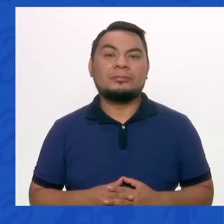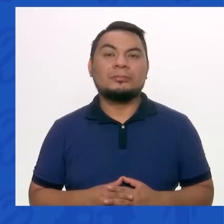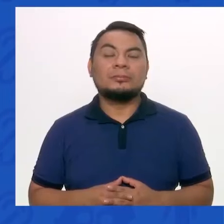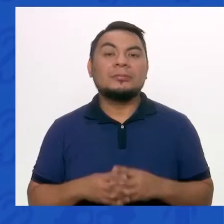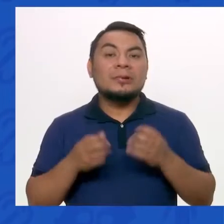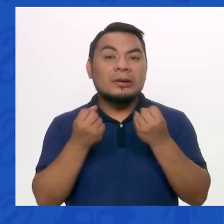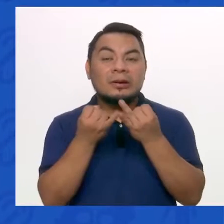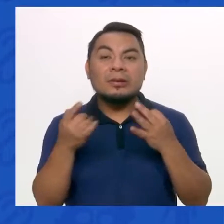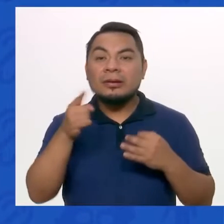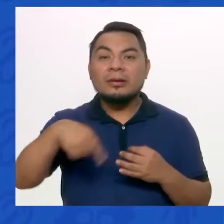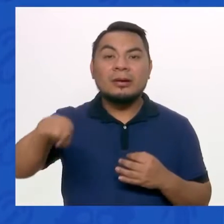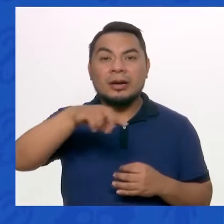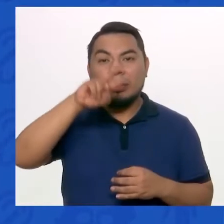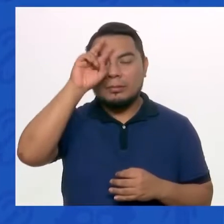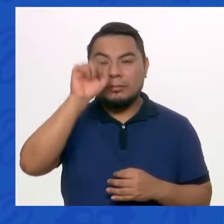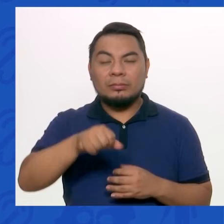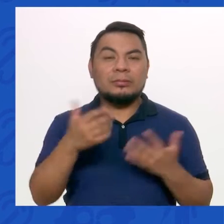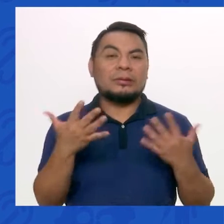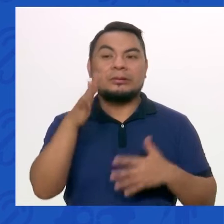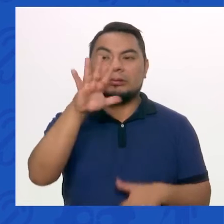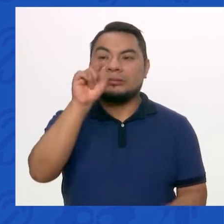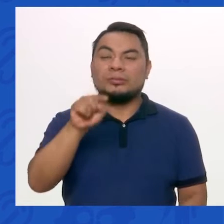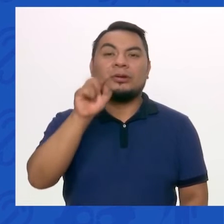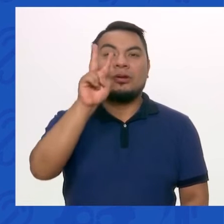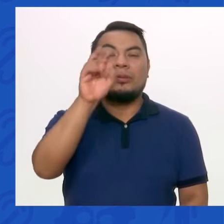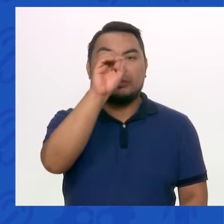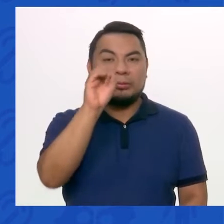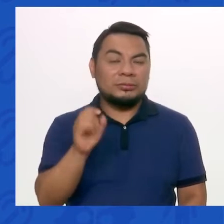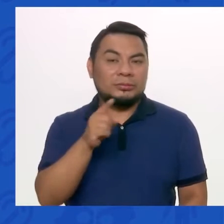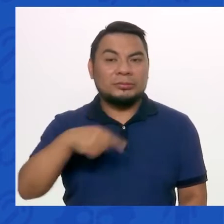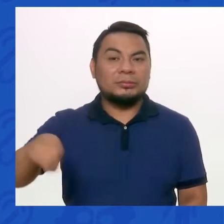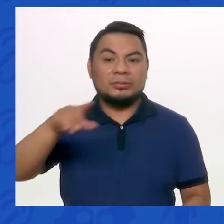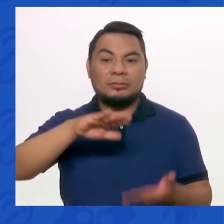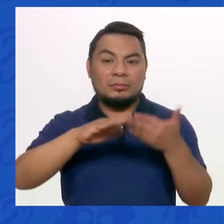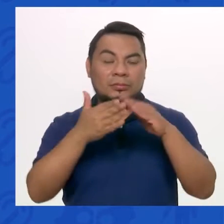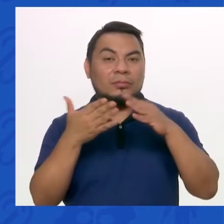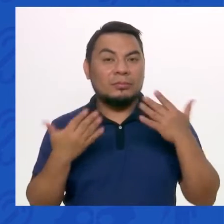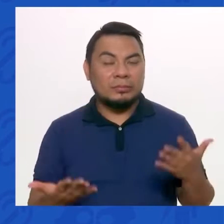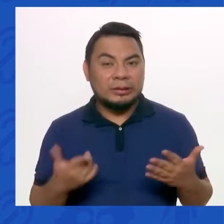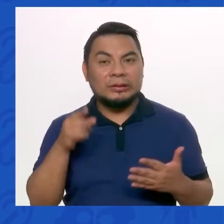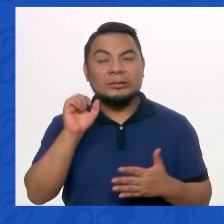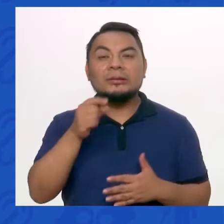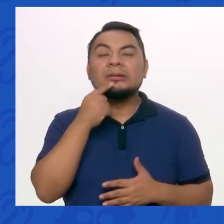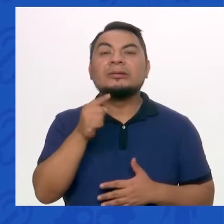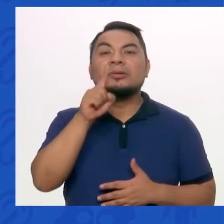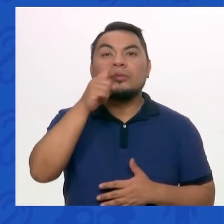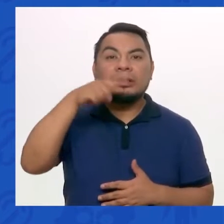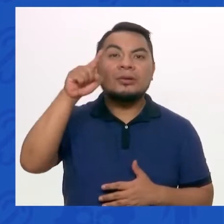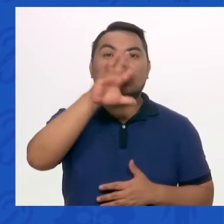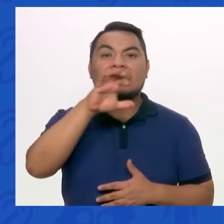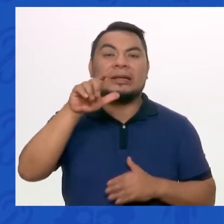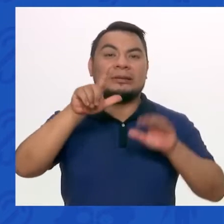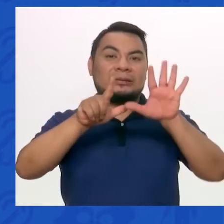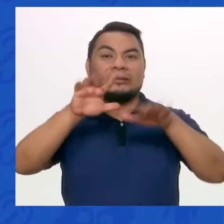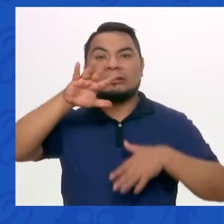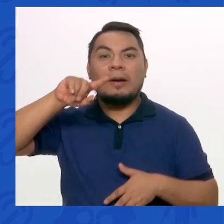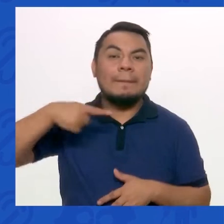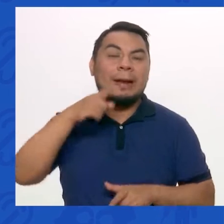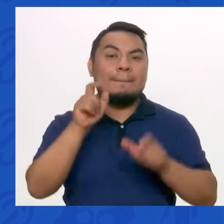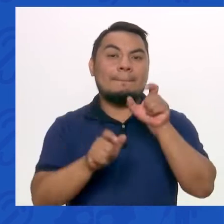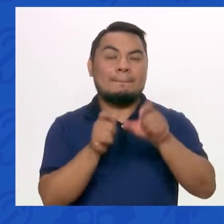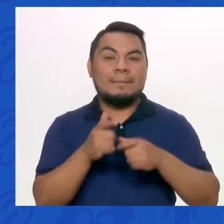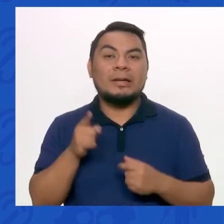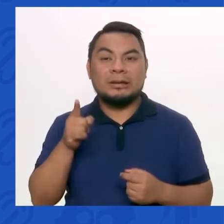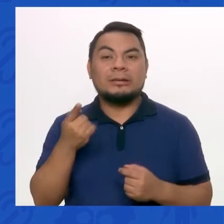Según el INEI, en el Perú, el 5.2% de la población, un millón 575 mil